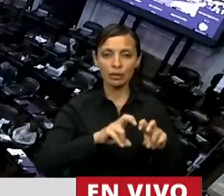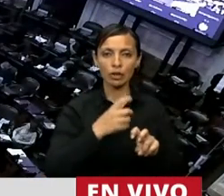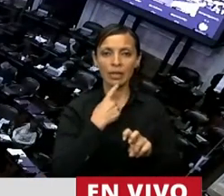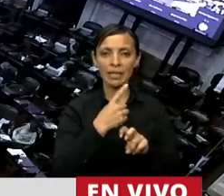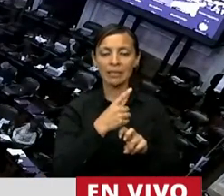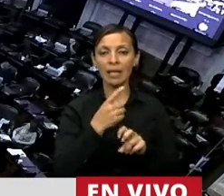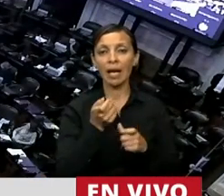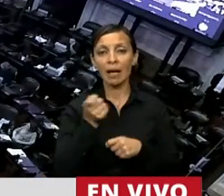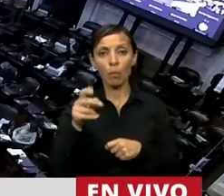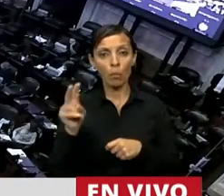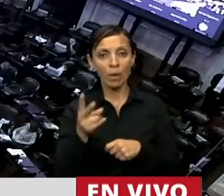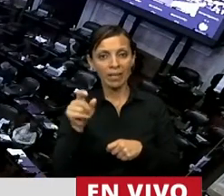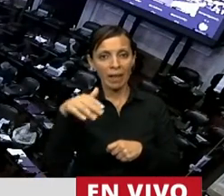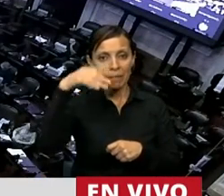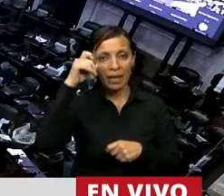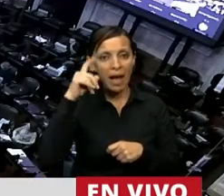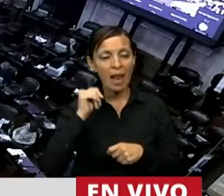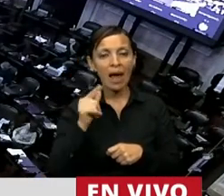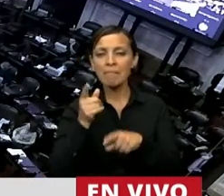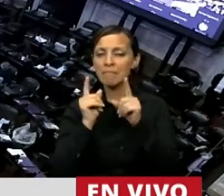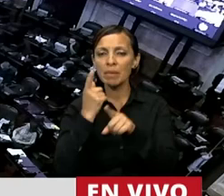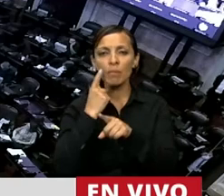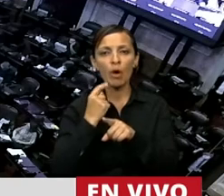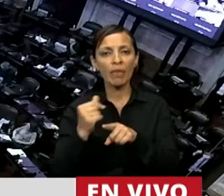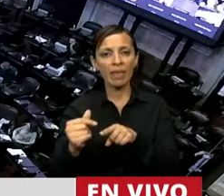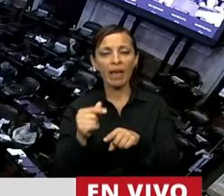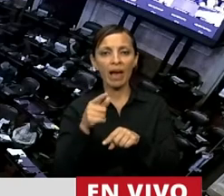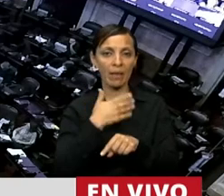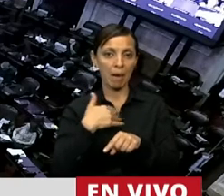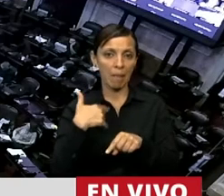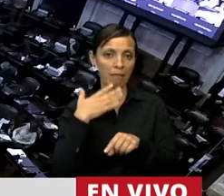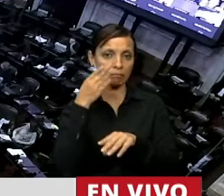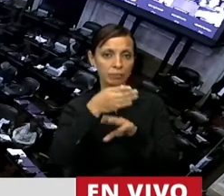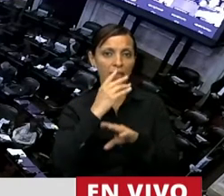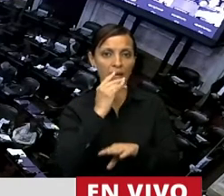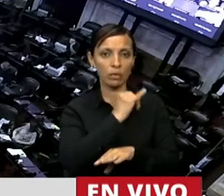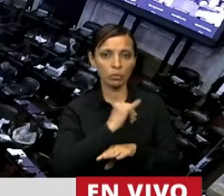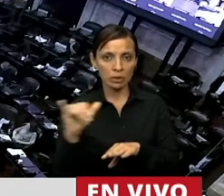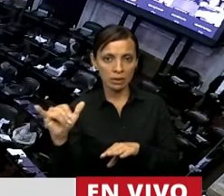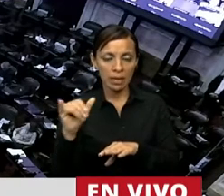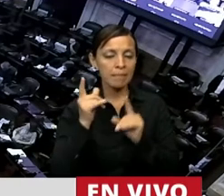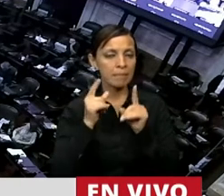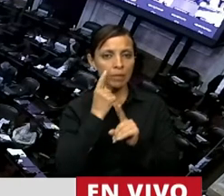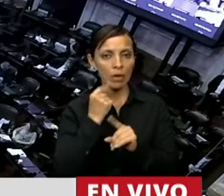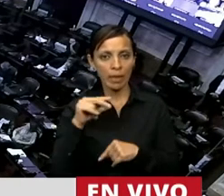femicidio de Micaela se produjo el mismo día en que su mamá denunció la desaparición,